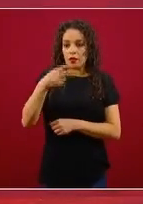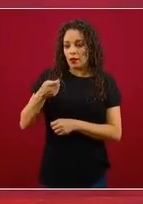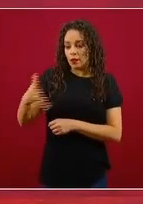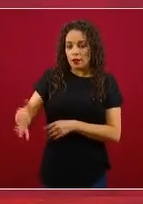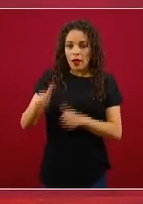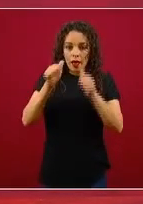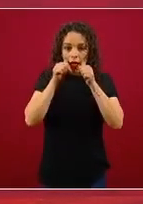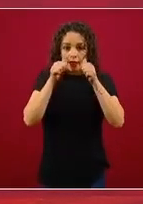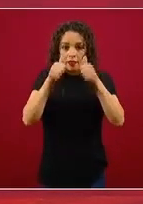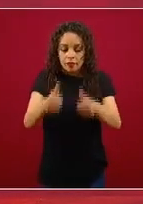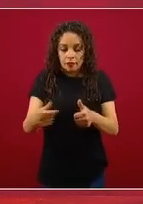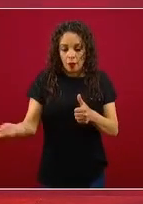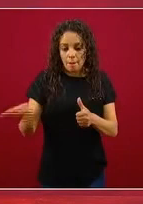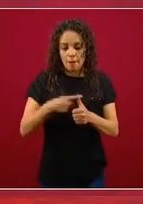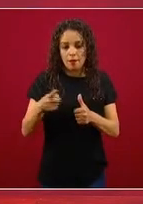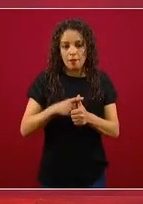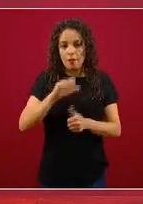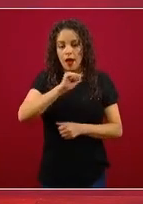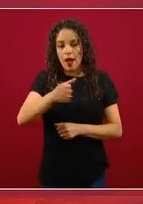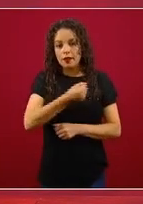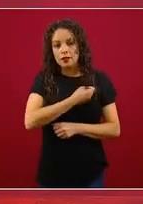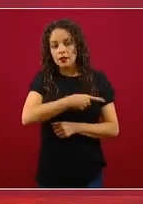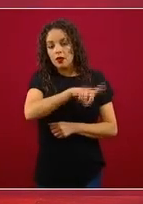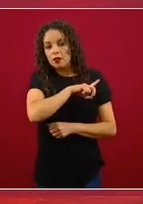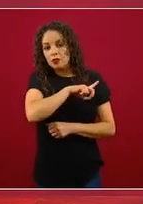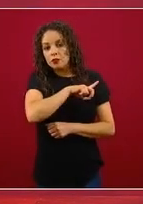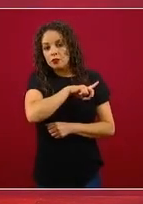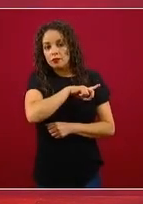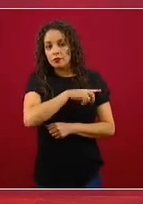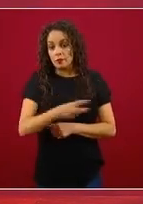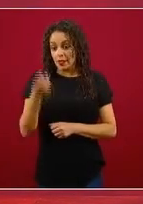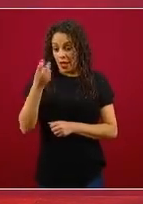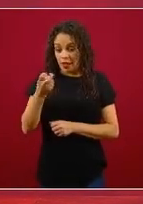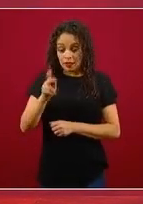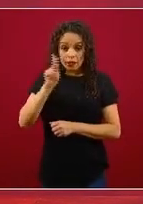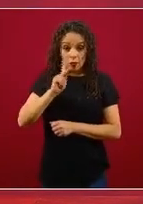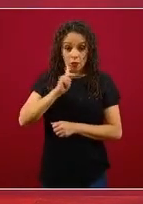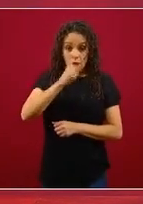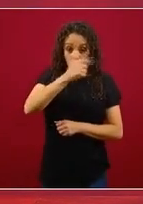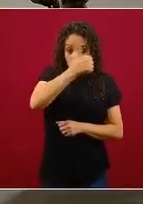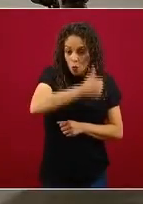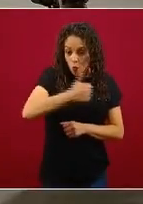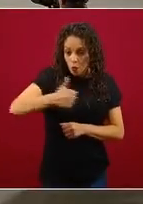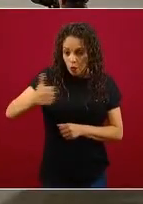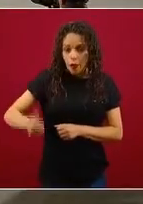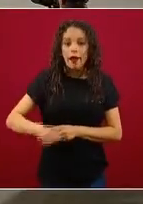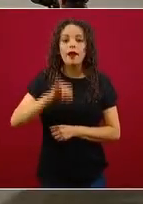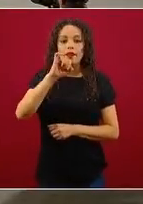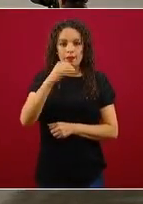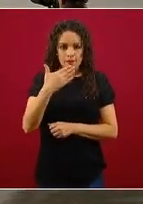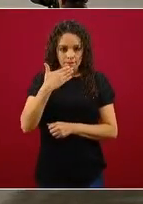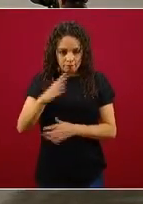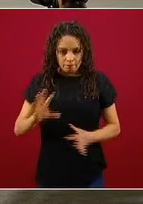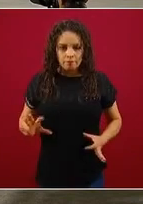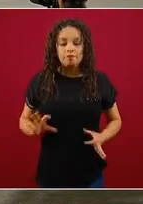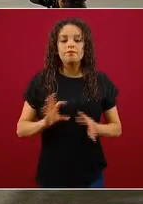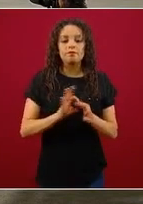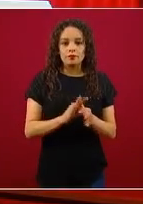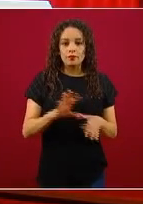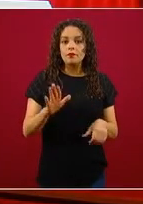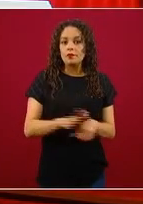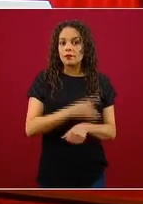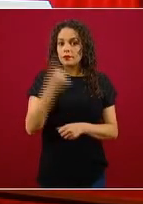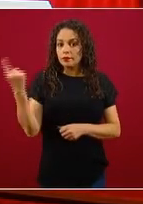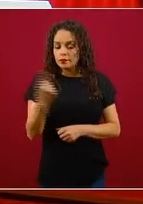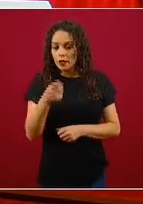salud. Y ahí sí, ahí sí cada prueba tiene un significado relevante, porque cada prueba se le hace a